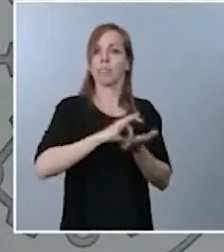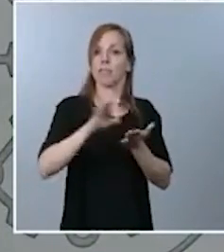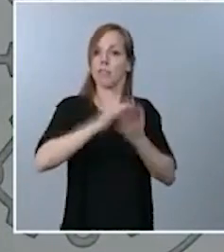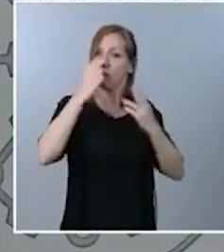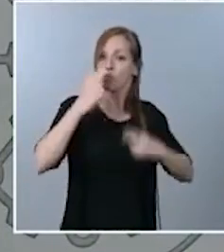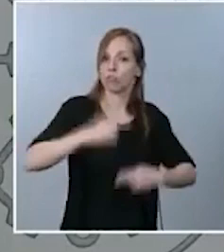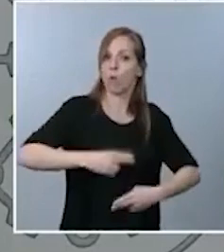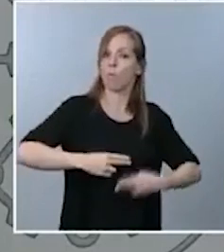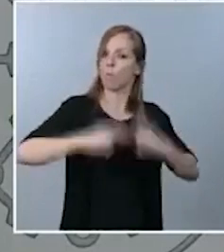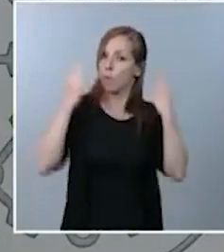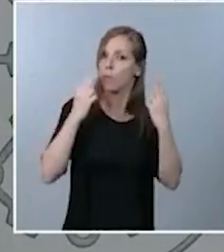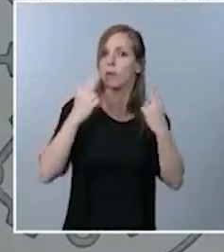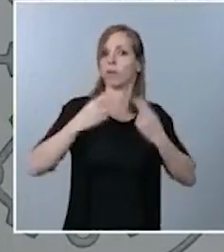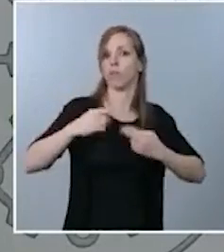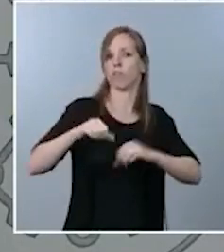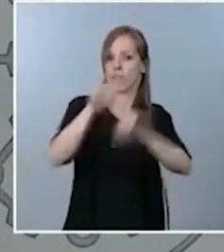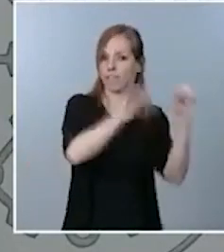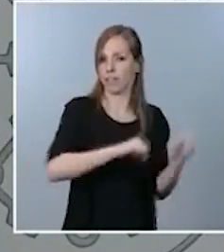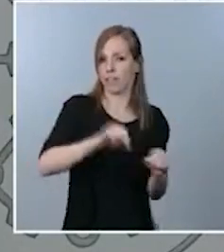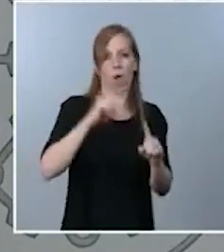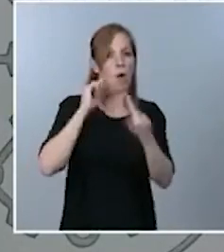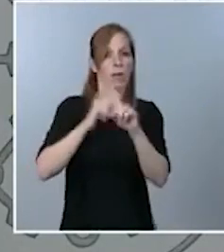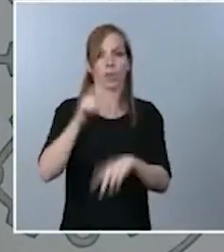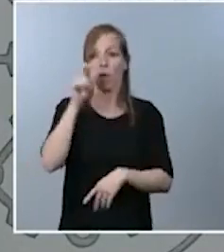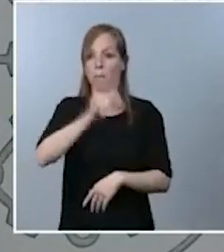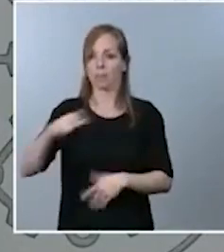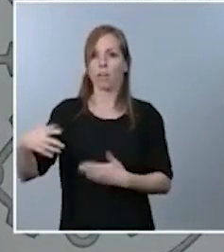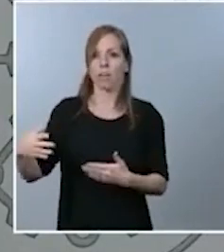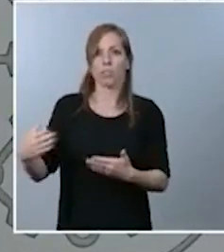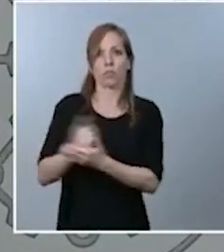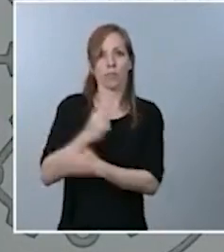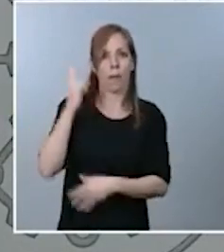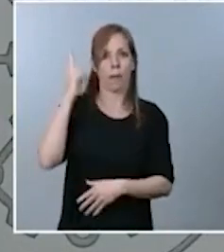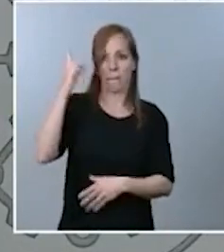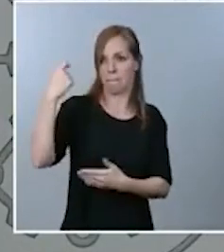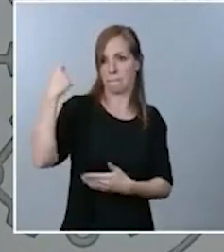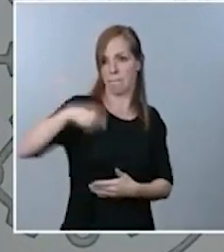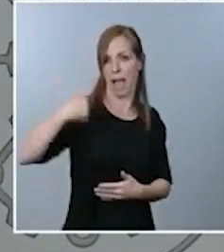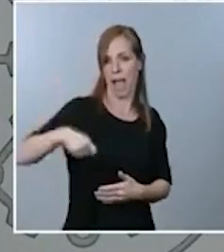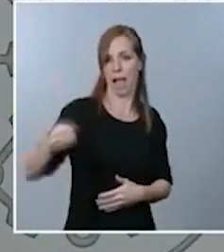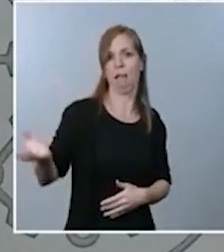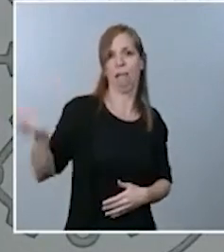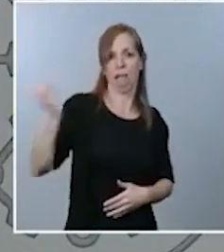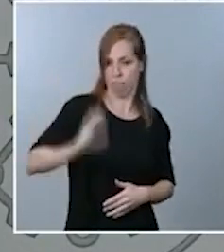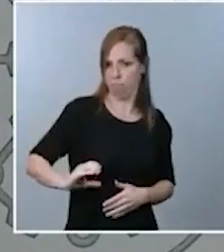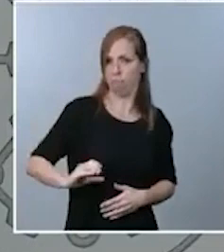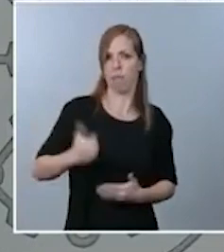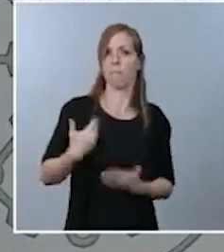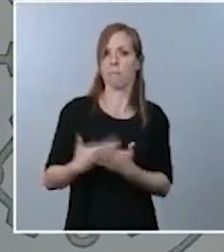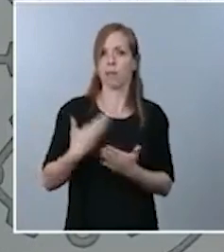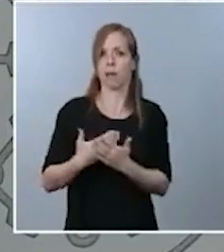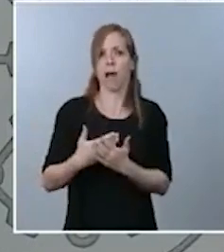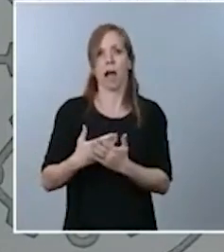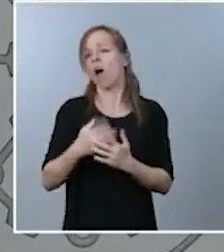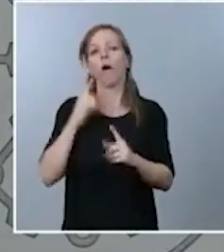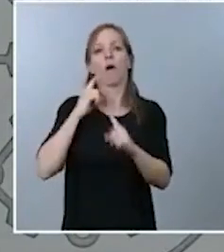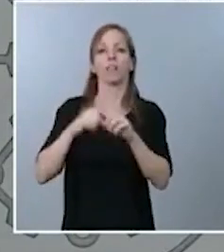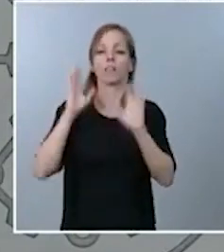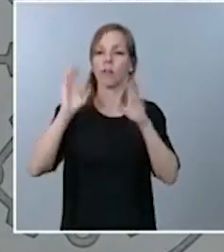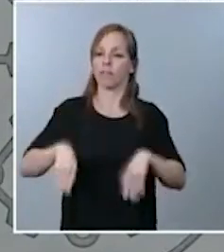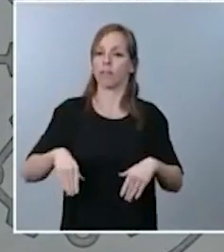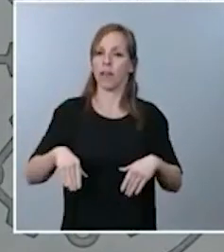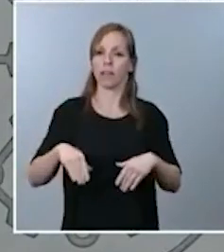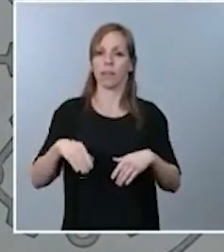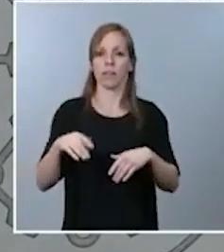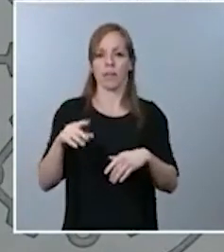cobrar una prestación que le permita llegar a fin de mes o para impulsar el ingreso mínimo vital, garantía última de renta para todos